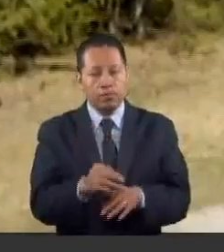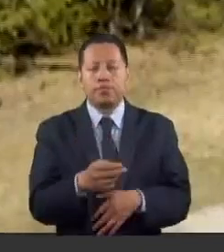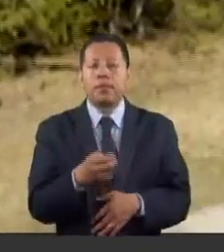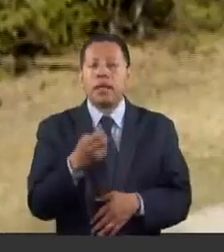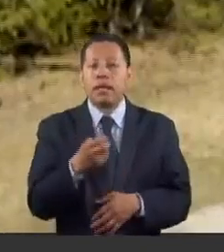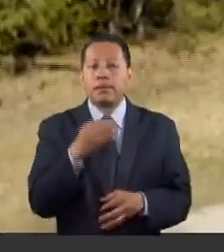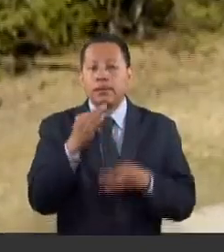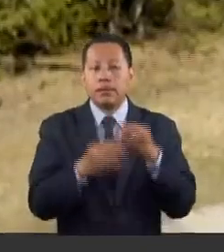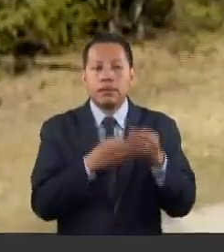Robles.